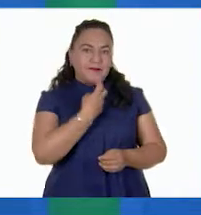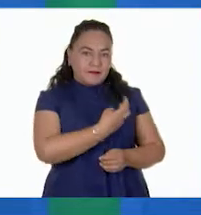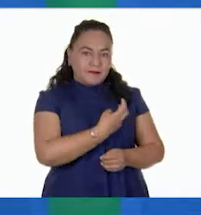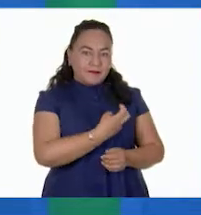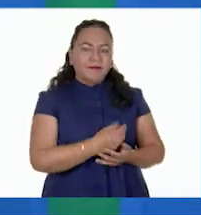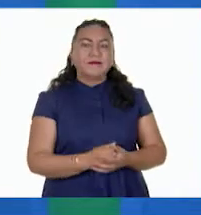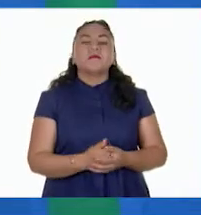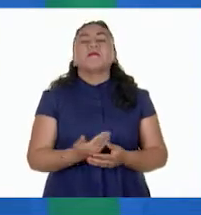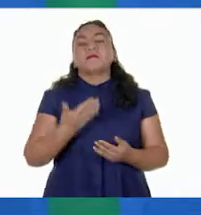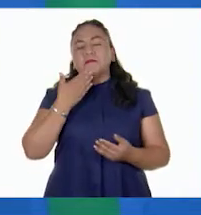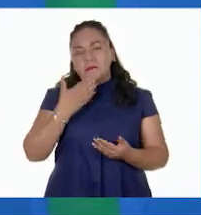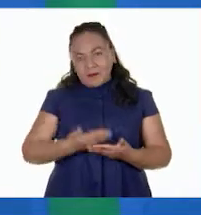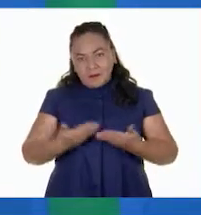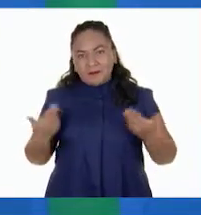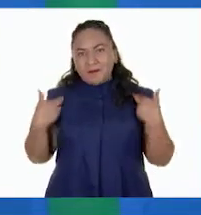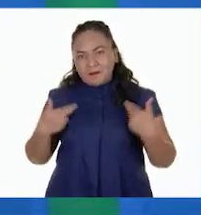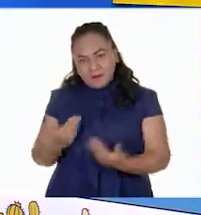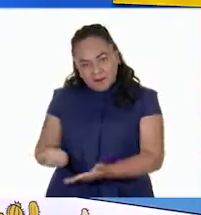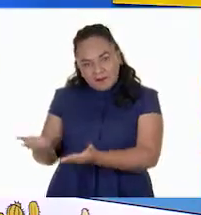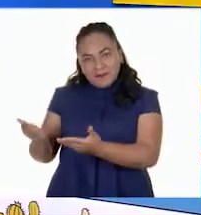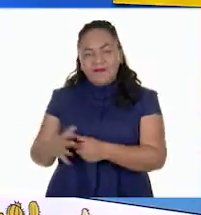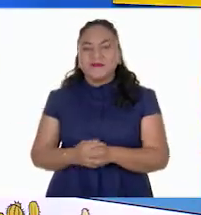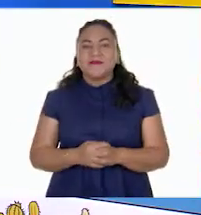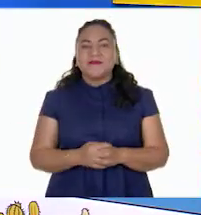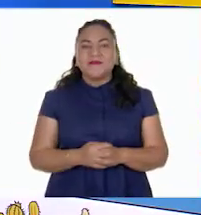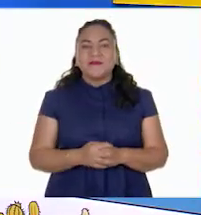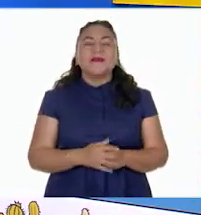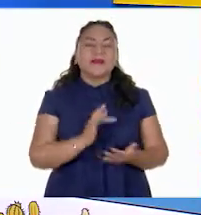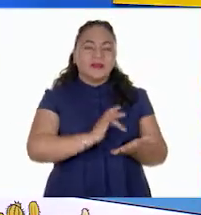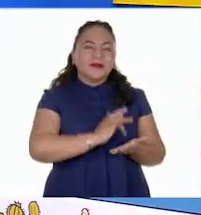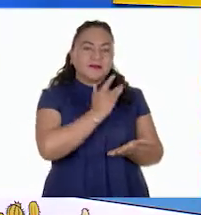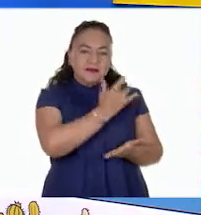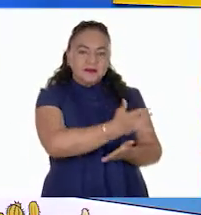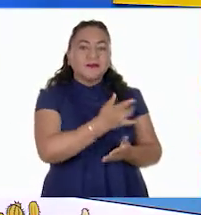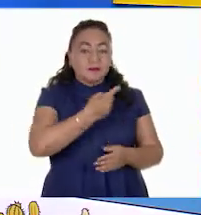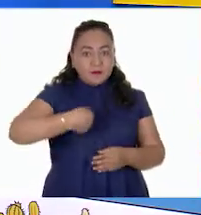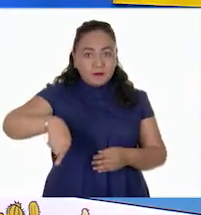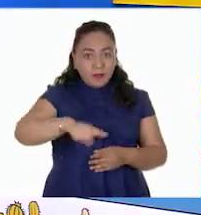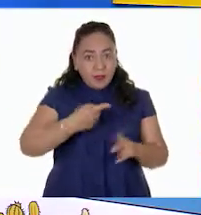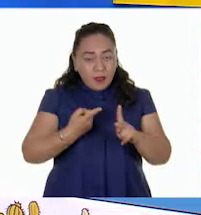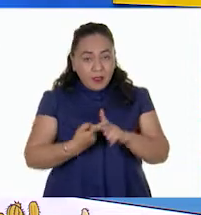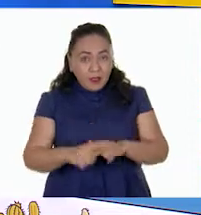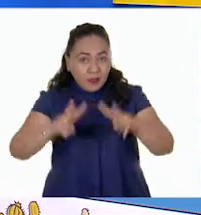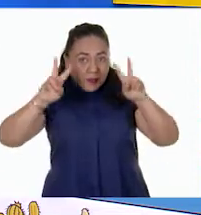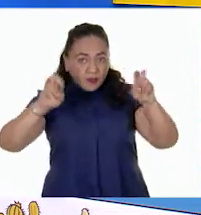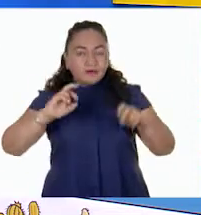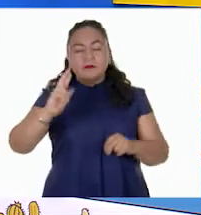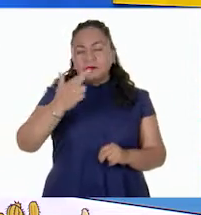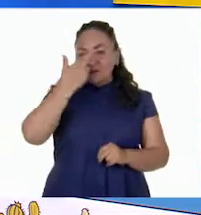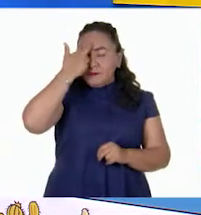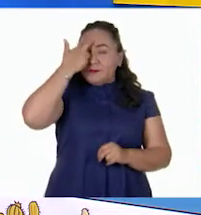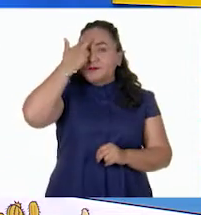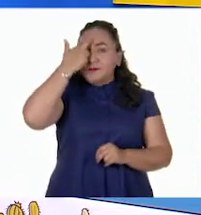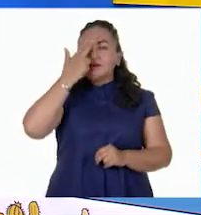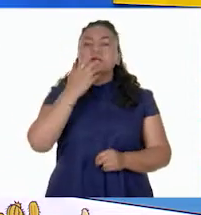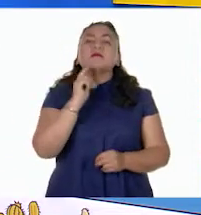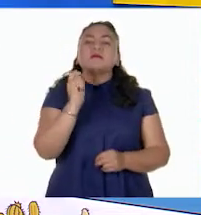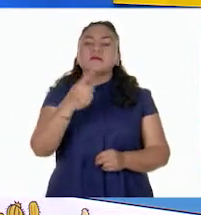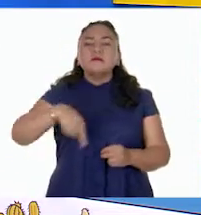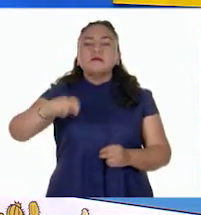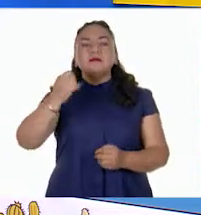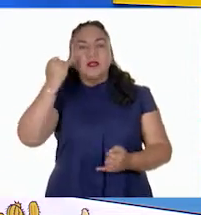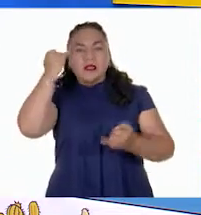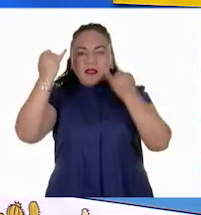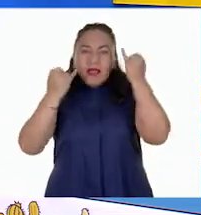Muy bien. Pues adelante, profesor. Gracias. Quiero que antes de comenzar con el tema de hoy, recordemos algunas ideas